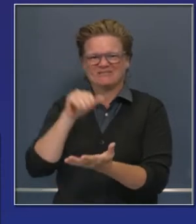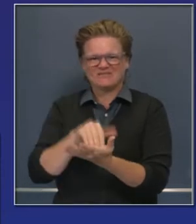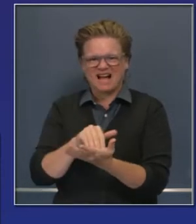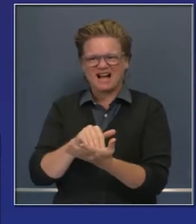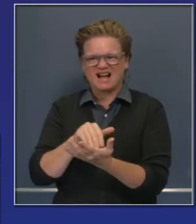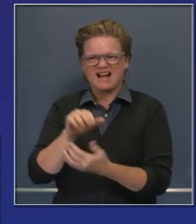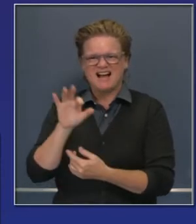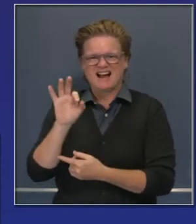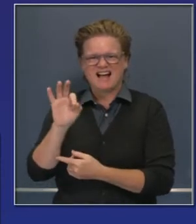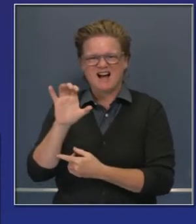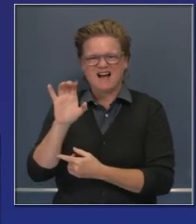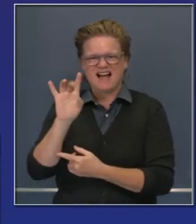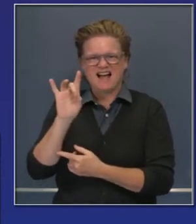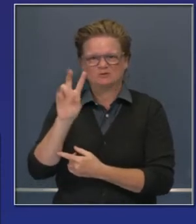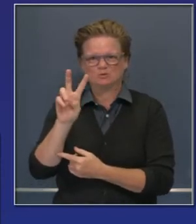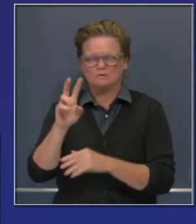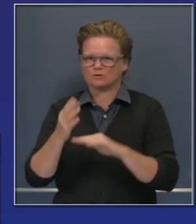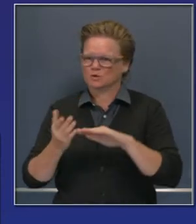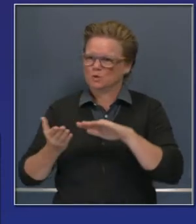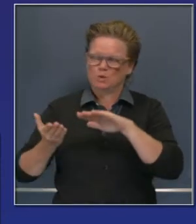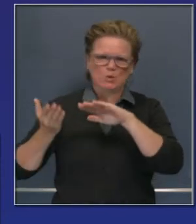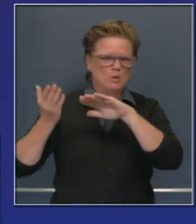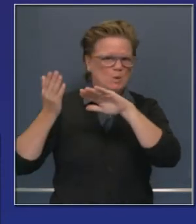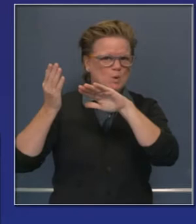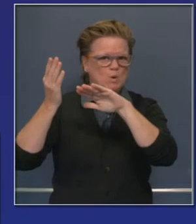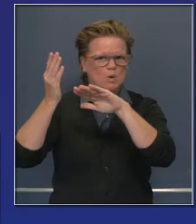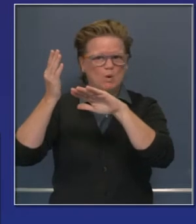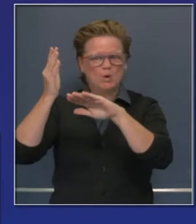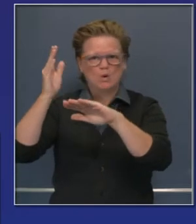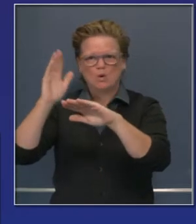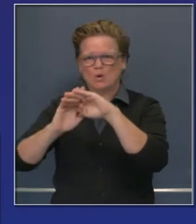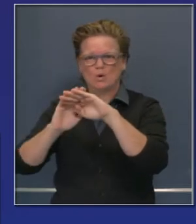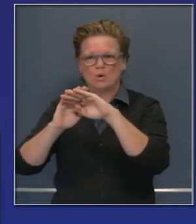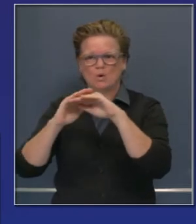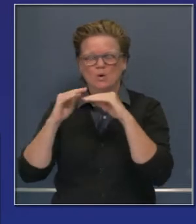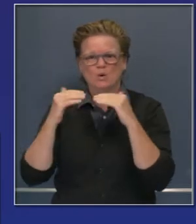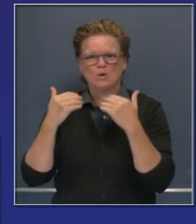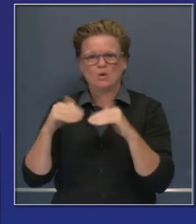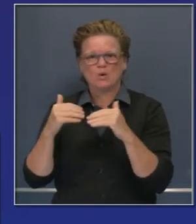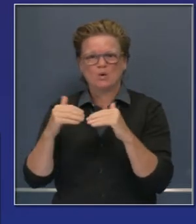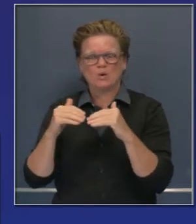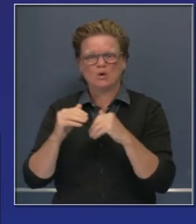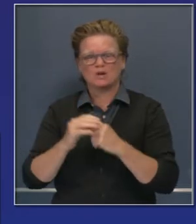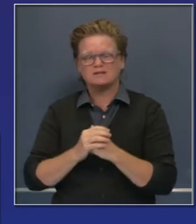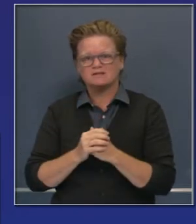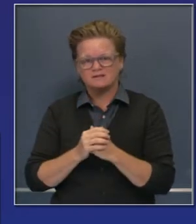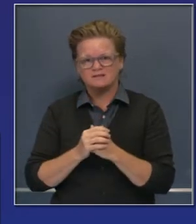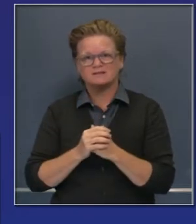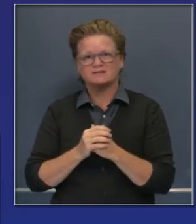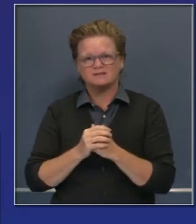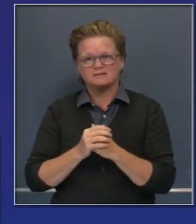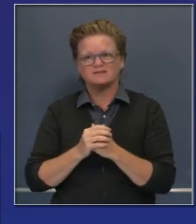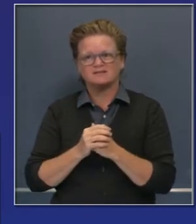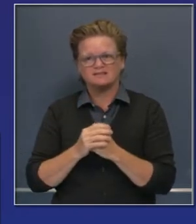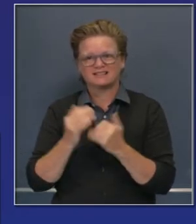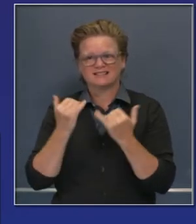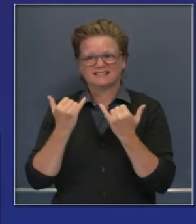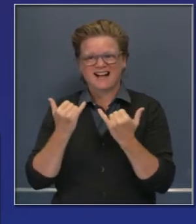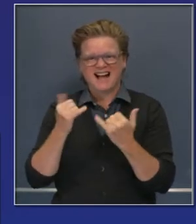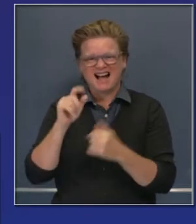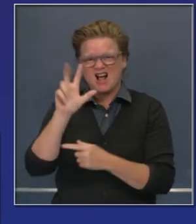Un año después hemos aumentado el número de incendios a casi 8,000 incendios para el 2020,